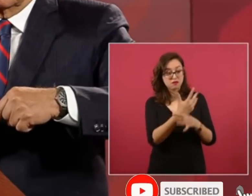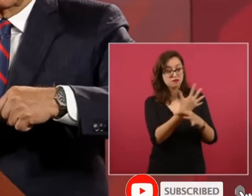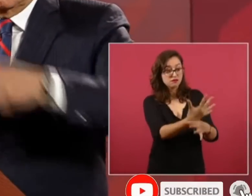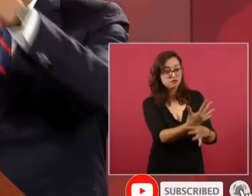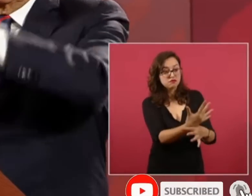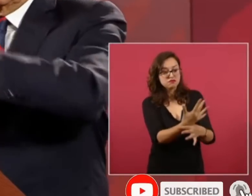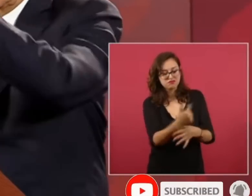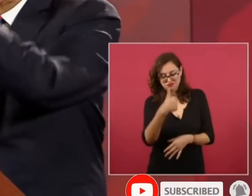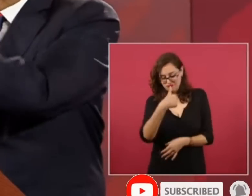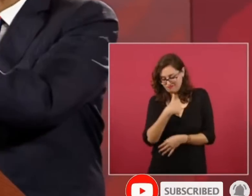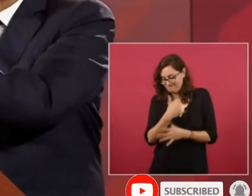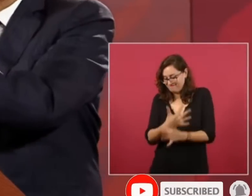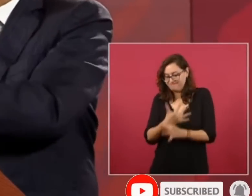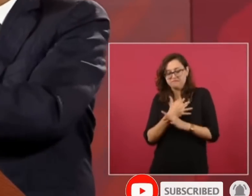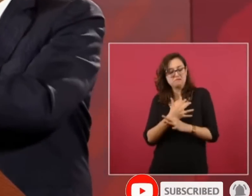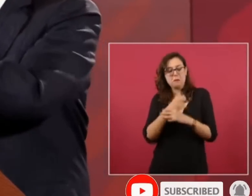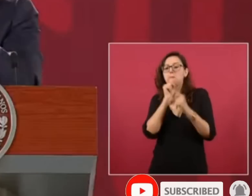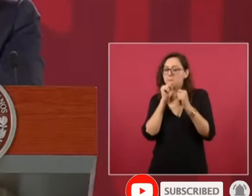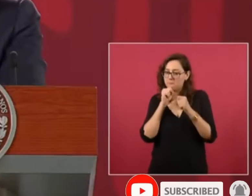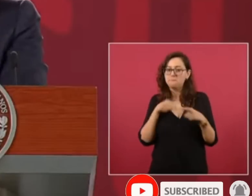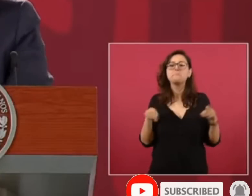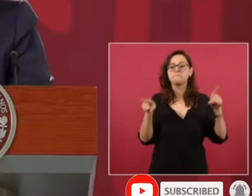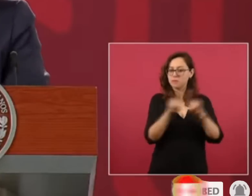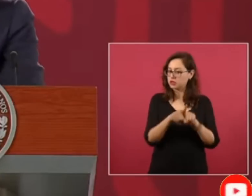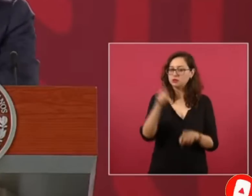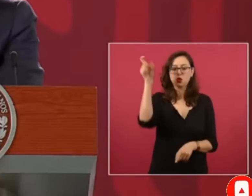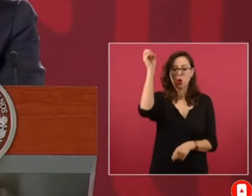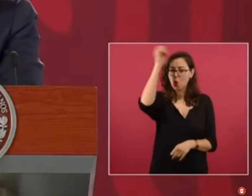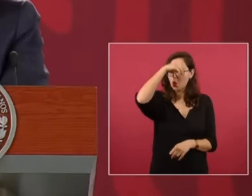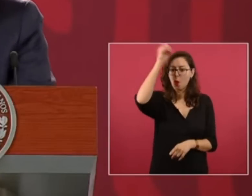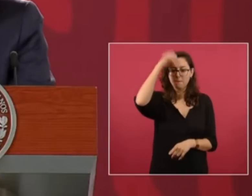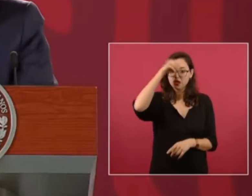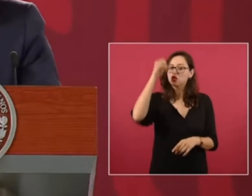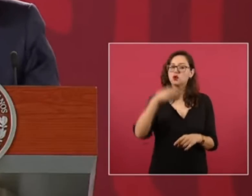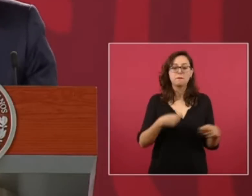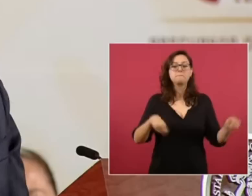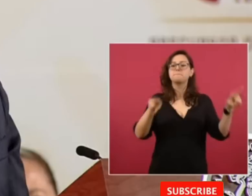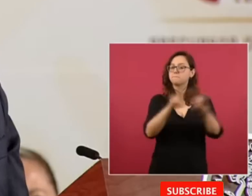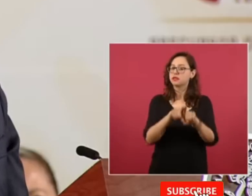desde nuestra postura de Estado laico